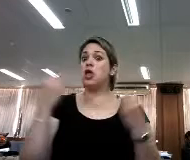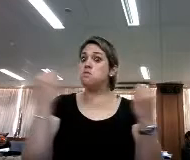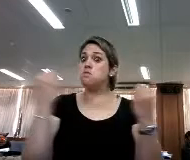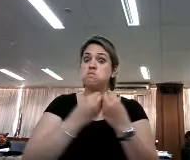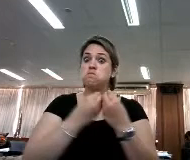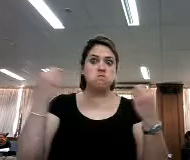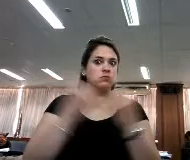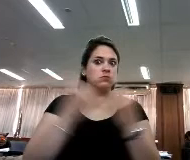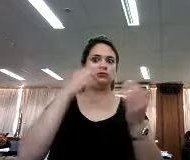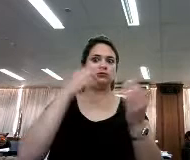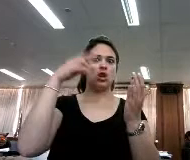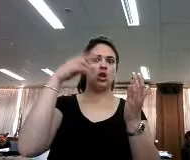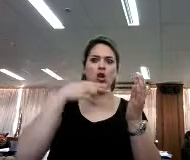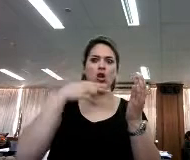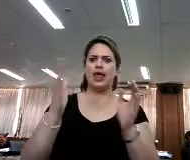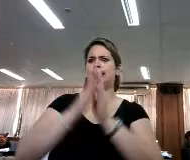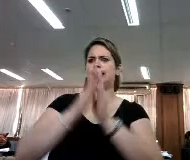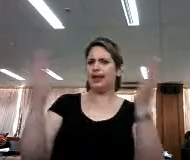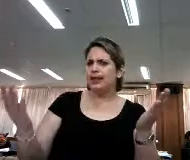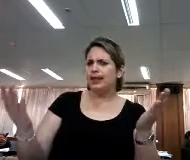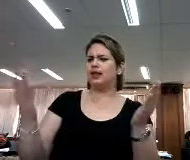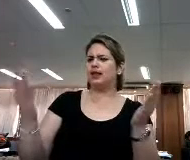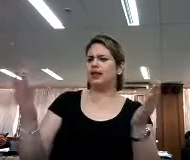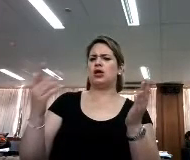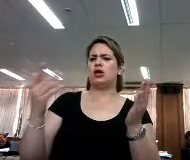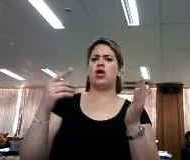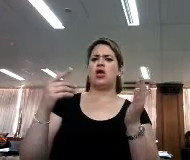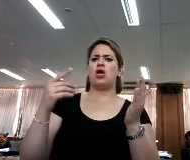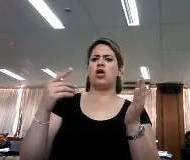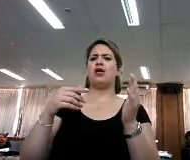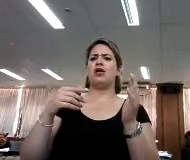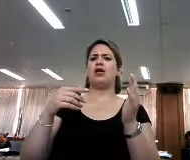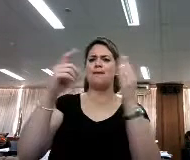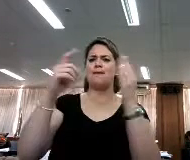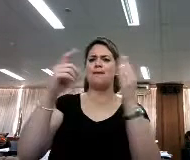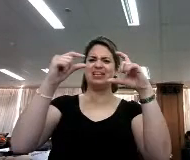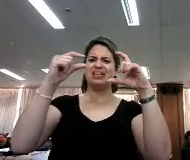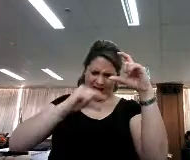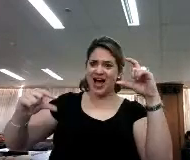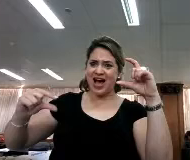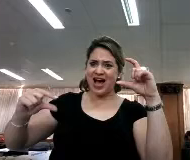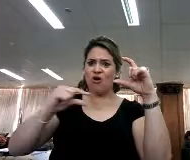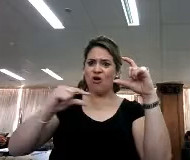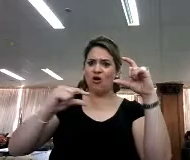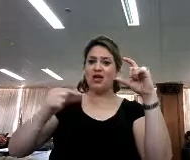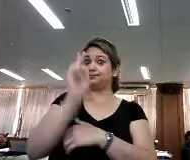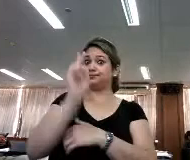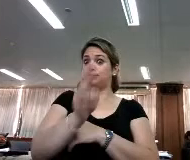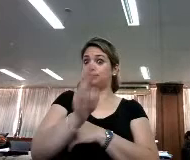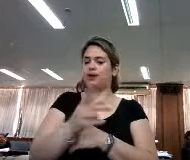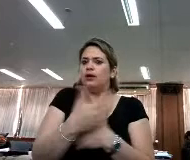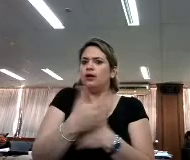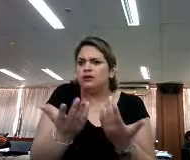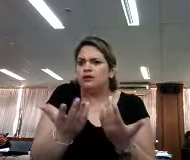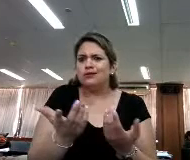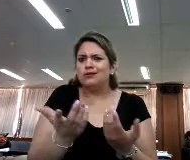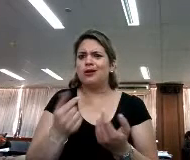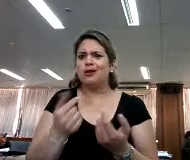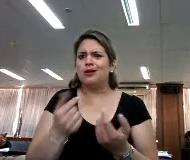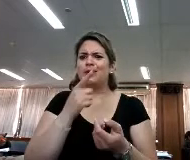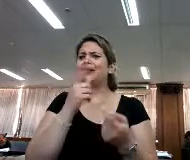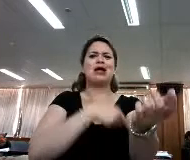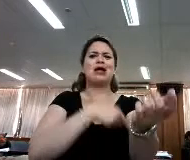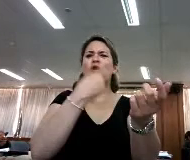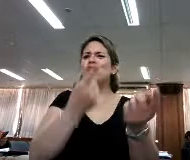lo lee en la prensa, en los comentarios debajo de los artículos de los diarios que se han llegado a prohibir porque sale del canon